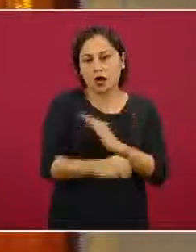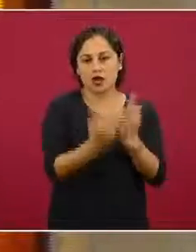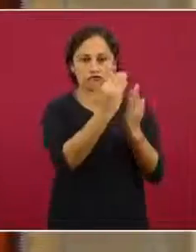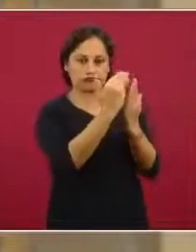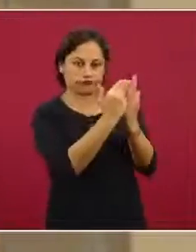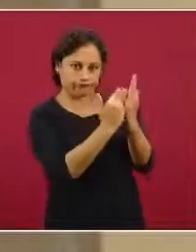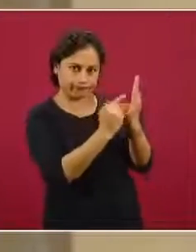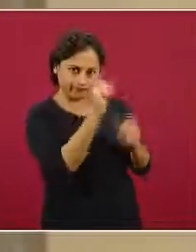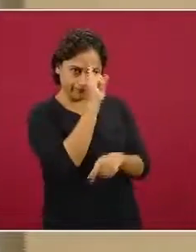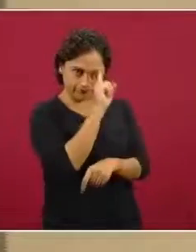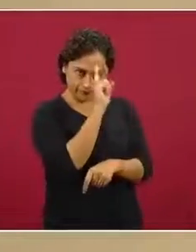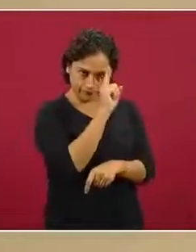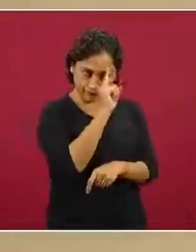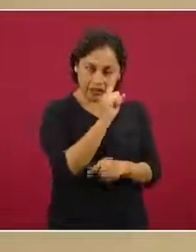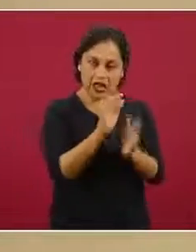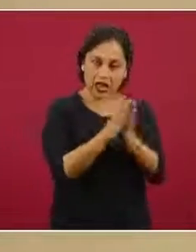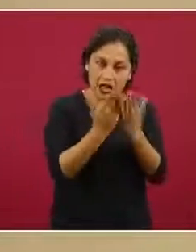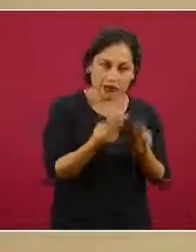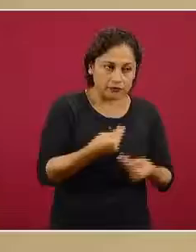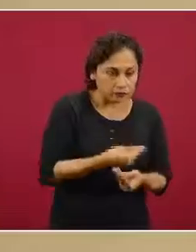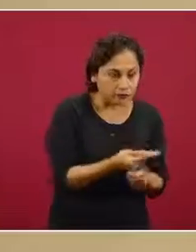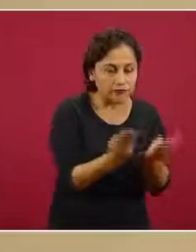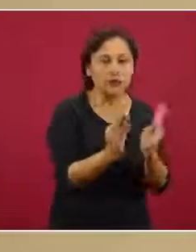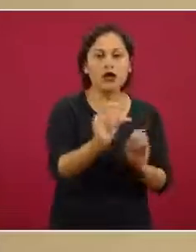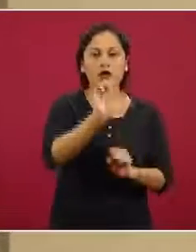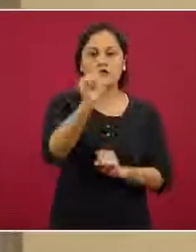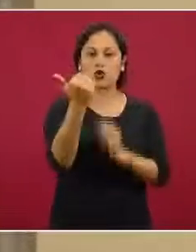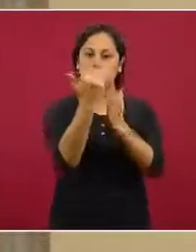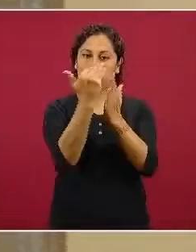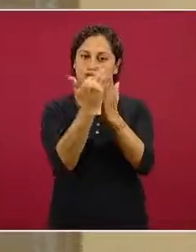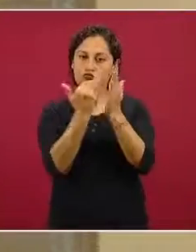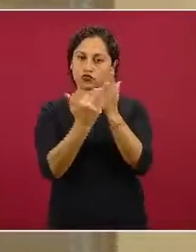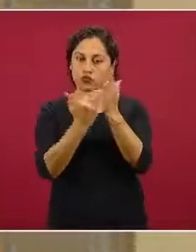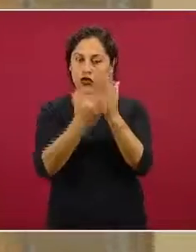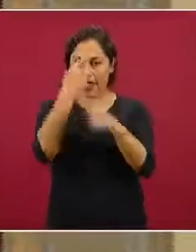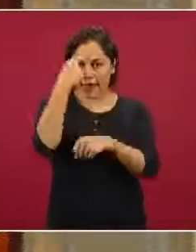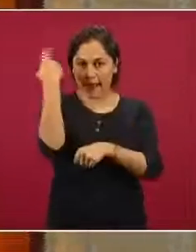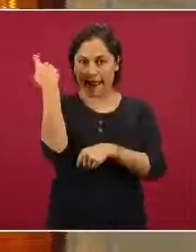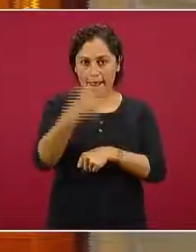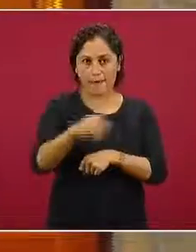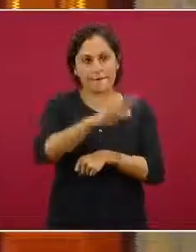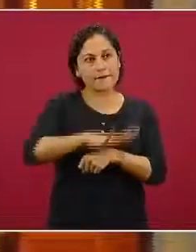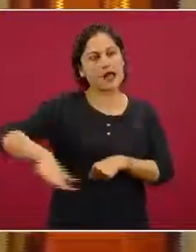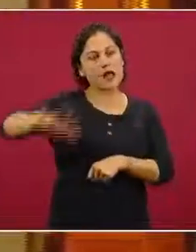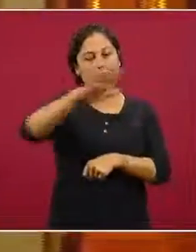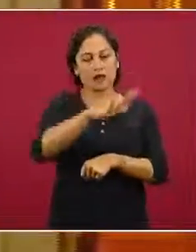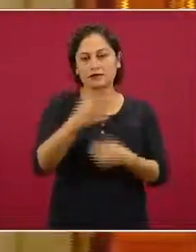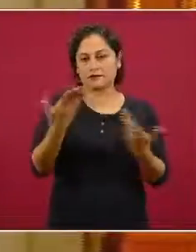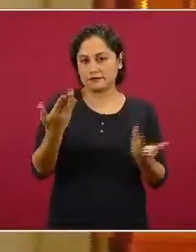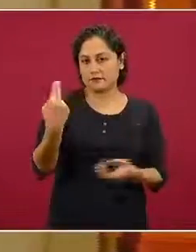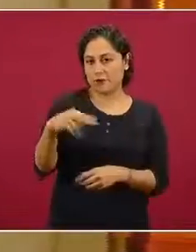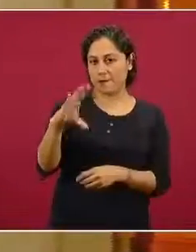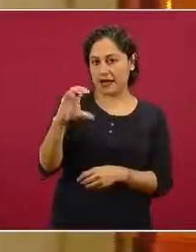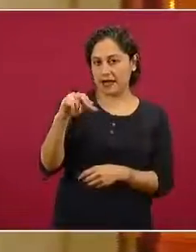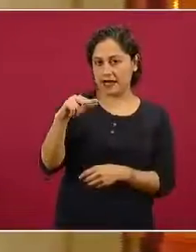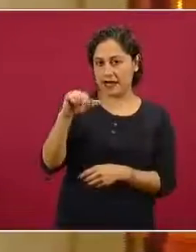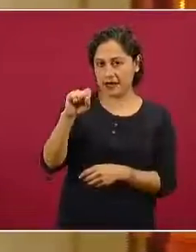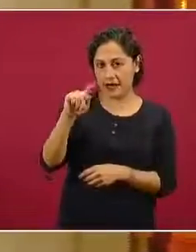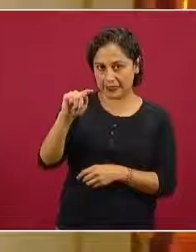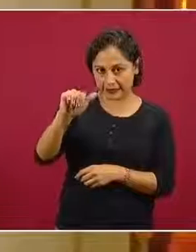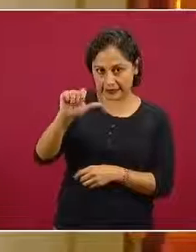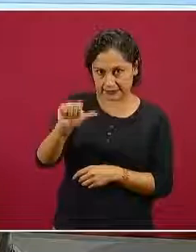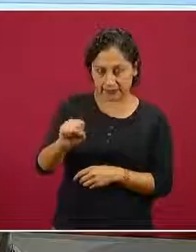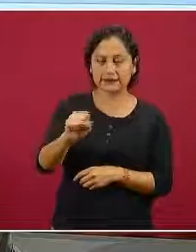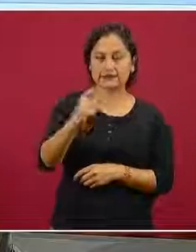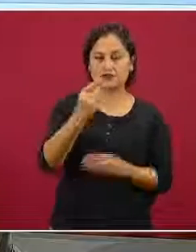alimentarias y una canasta normativa tenemos varias y hablamos de varias canastas en México y la canasta que se usa para